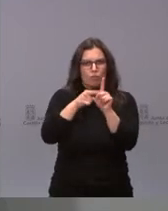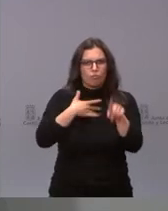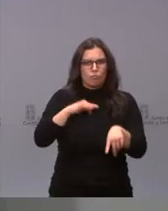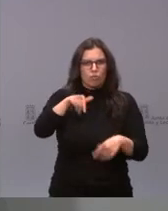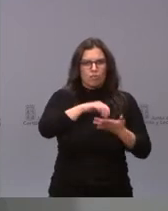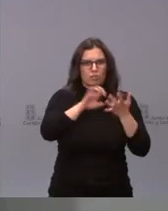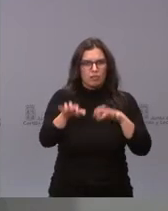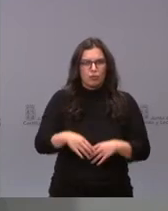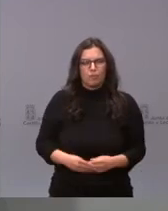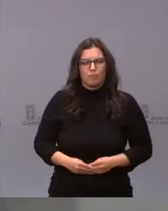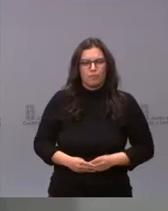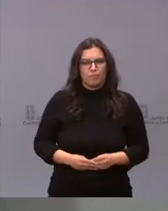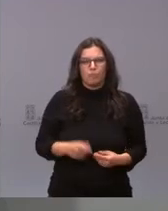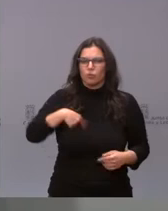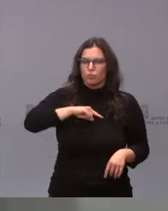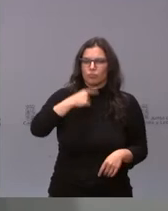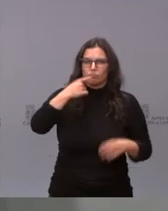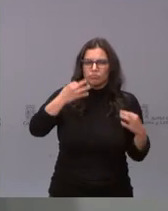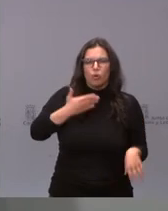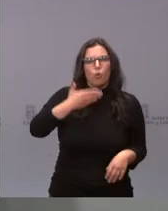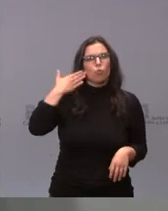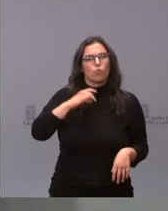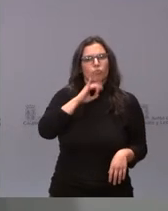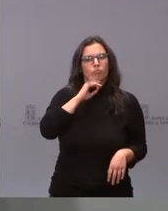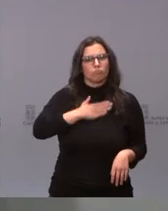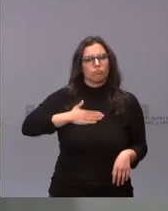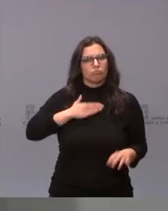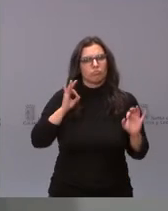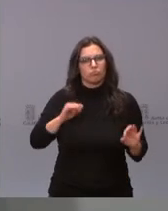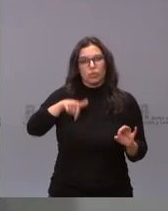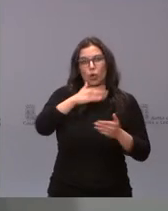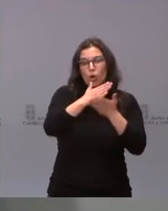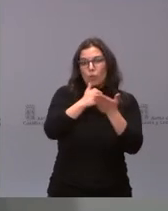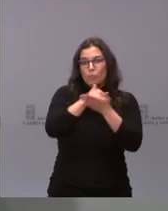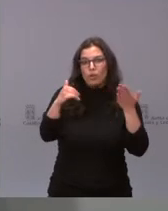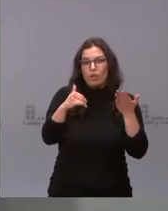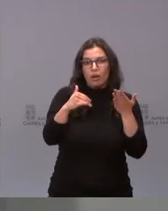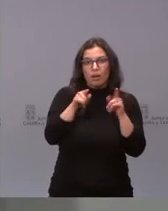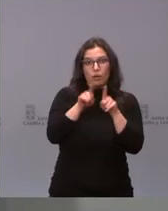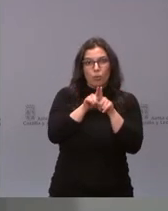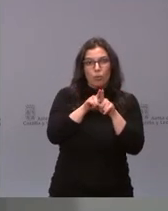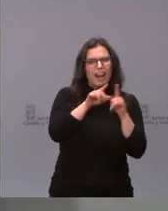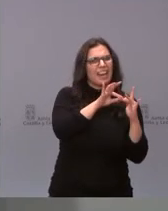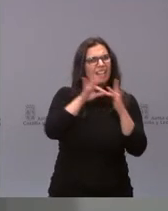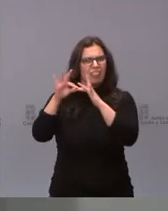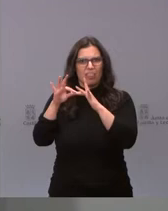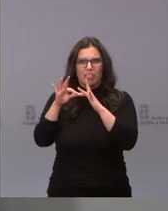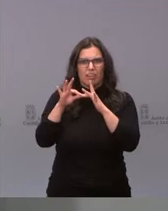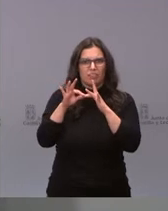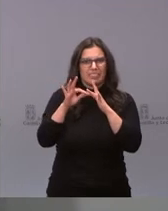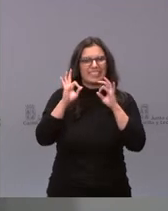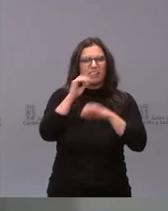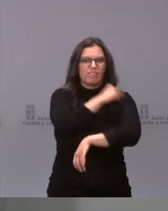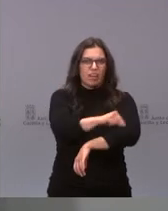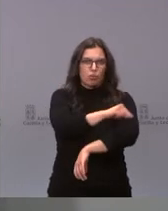con todo orgullo y con toda satisfacción, que esta comunidad está liderando la campaña de vacunación